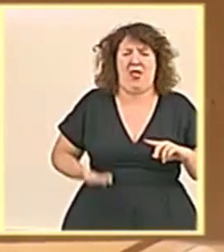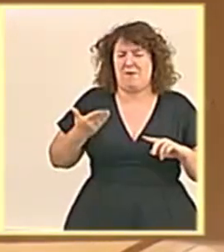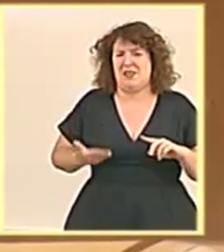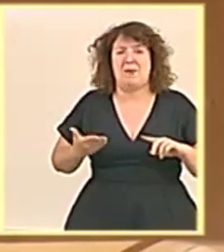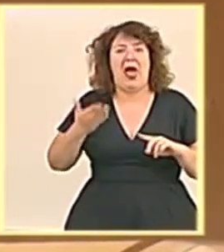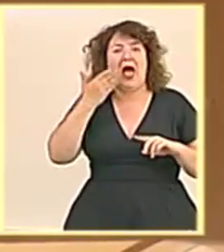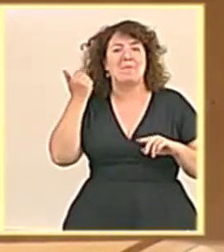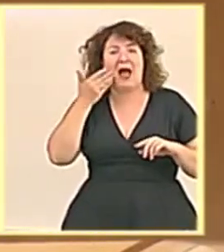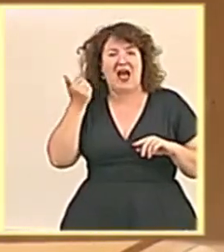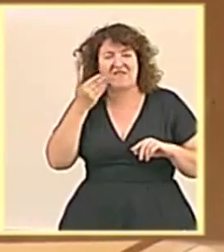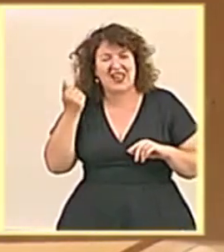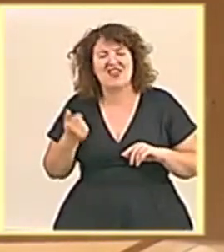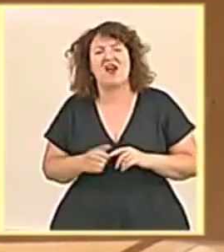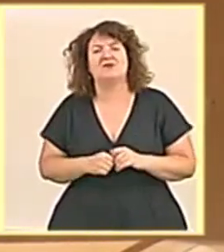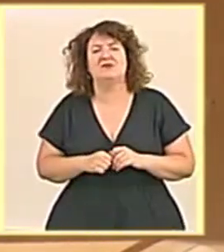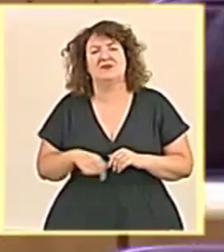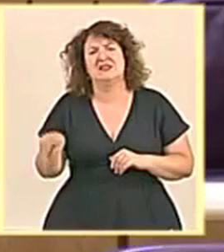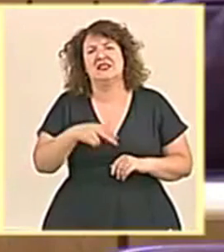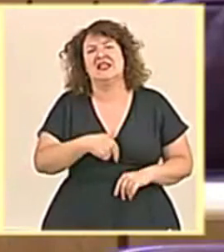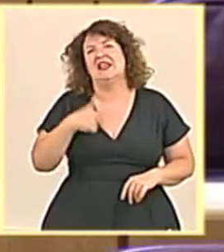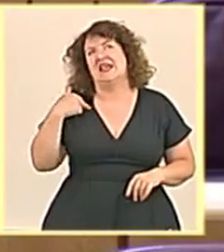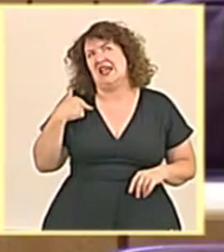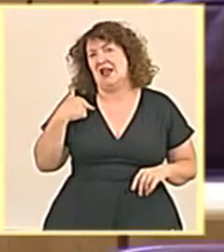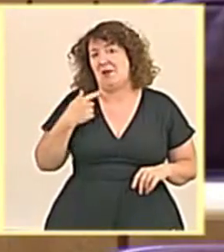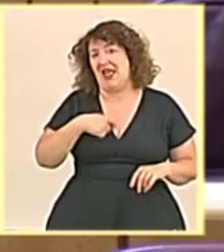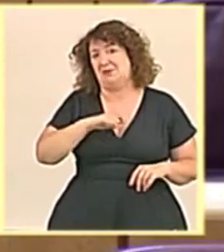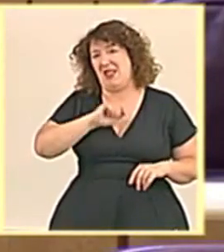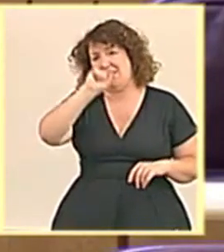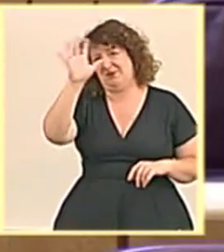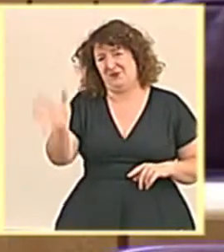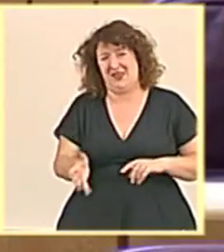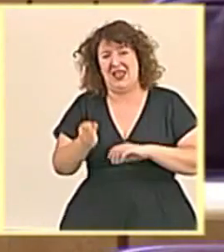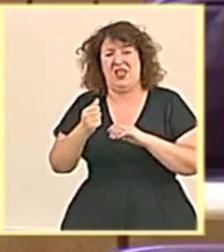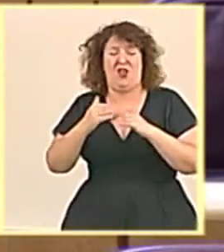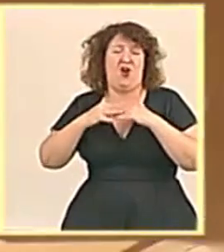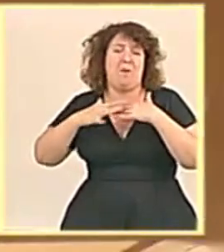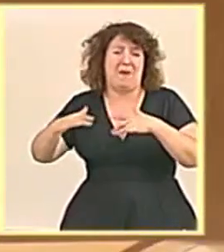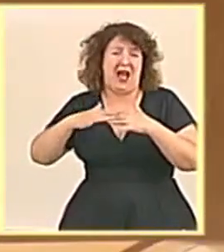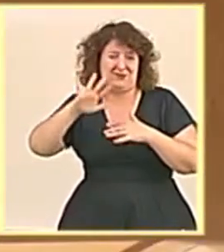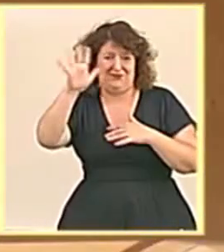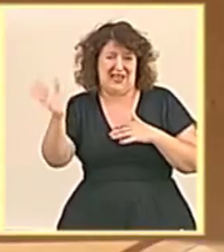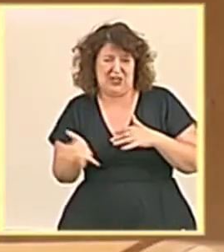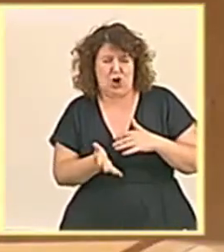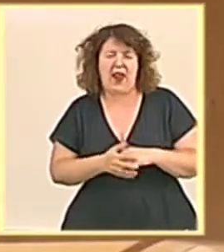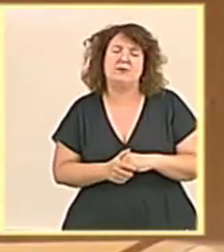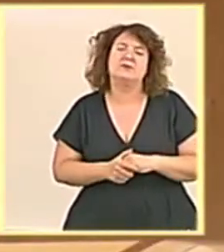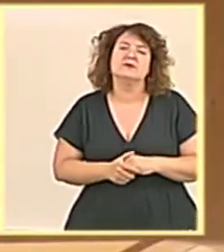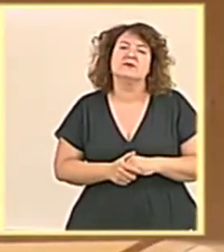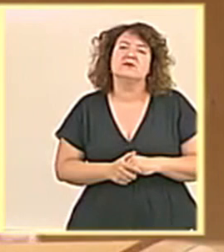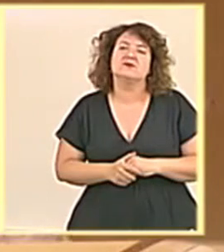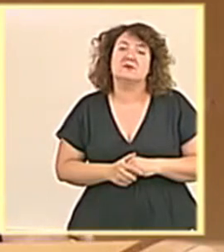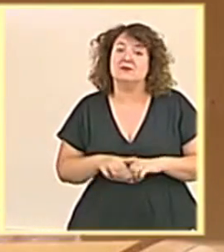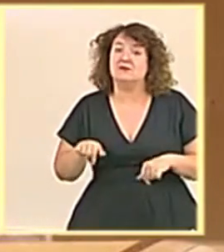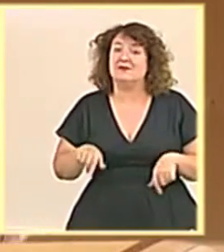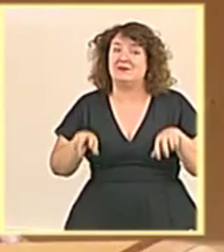para Marbella y yo diría que en general para el litoral español. Así que confío en que en algo